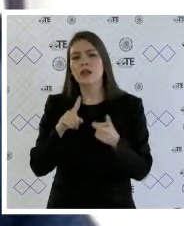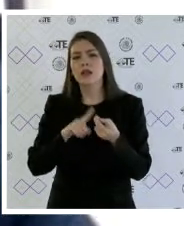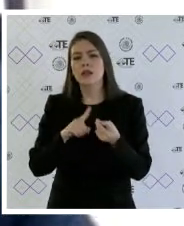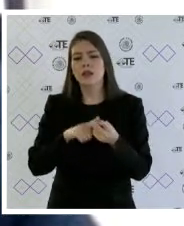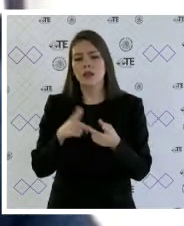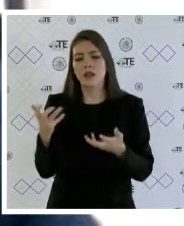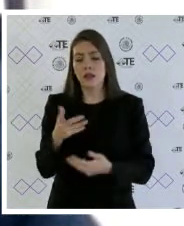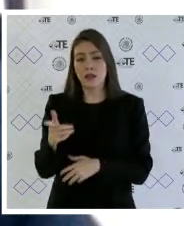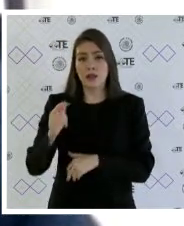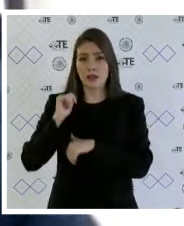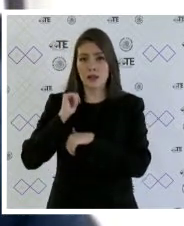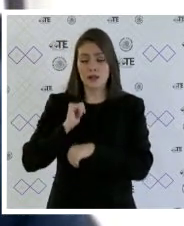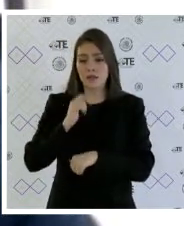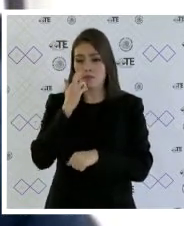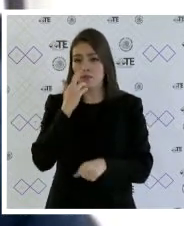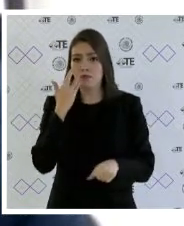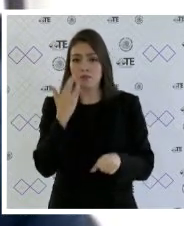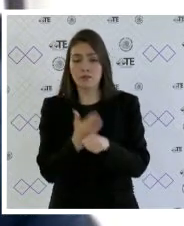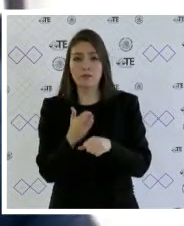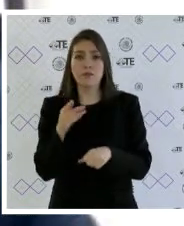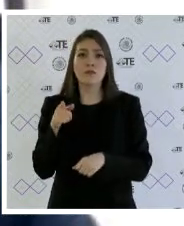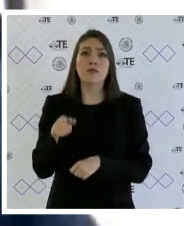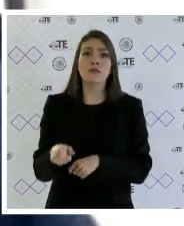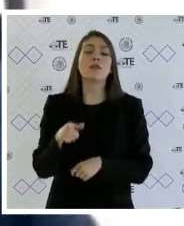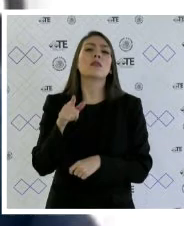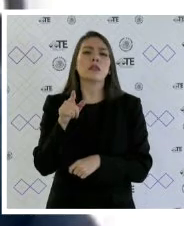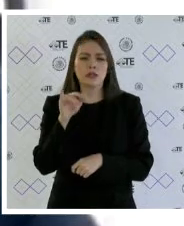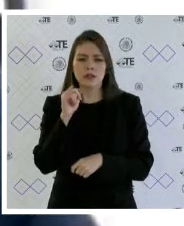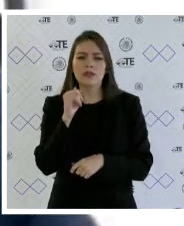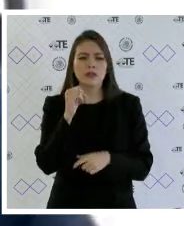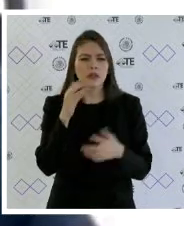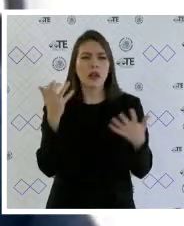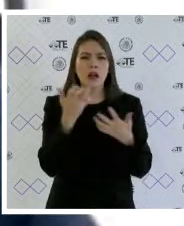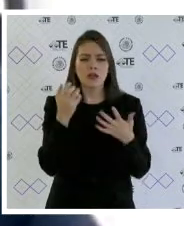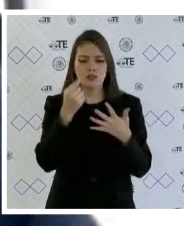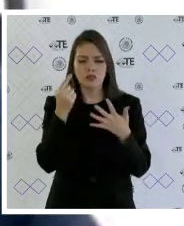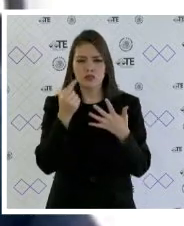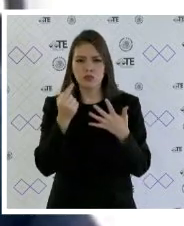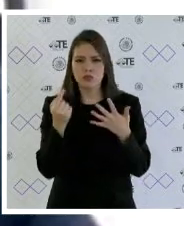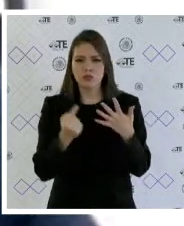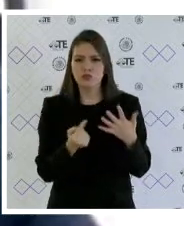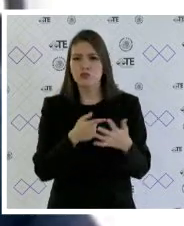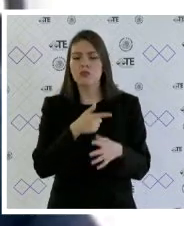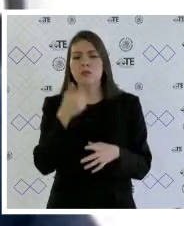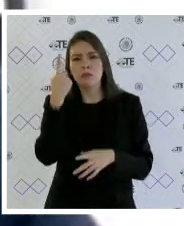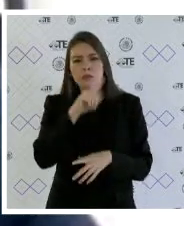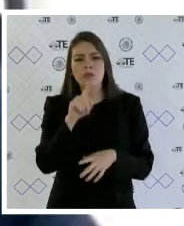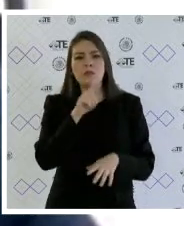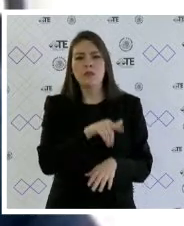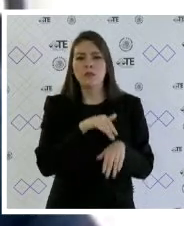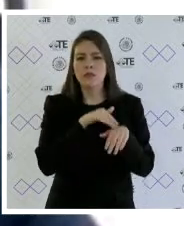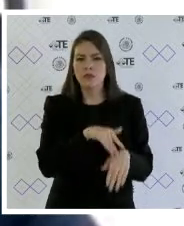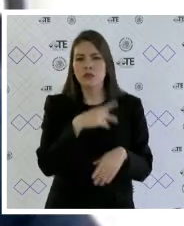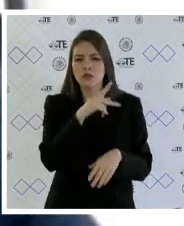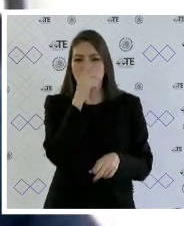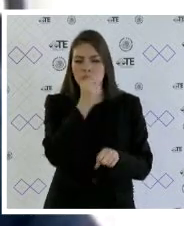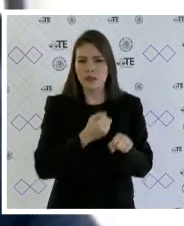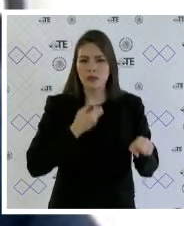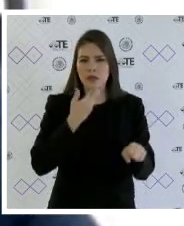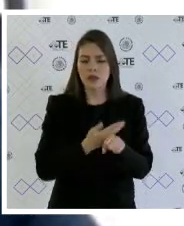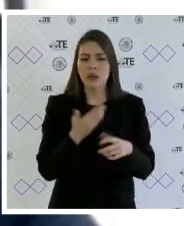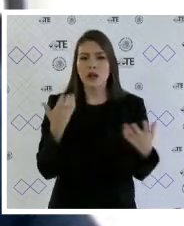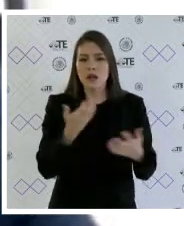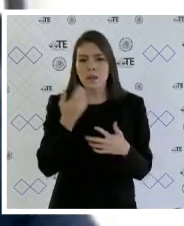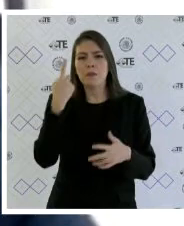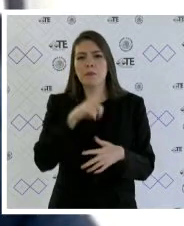advierte que el órgano responsable sí tomó en cuenta los elementos que se desprendieron de la inspección realizada por su secretario ejecutivo a